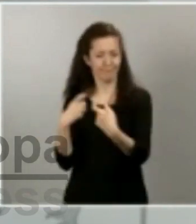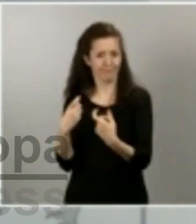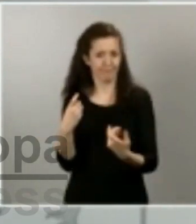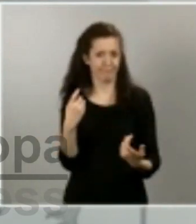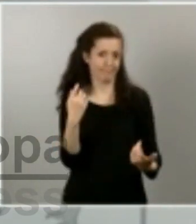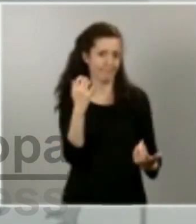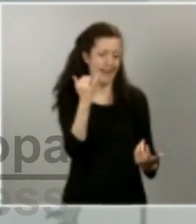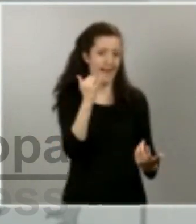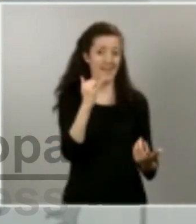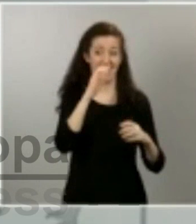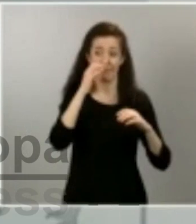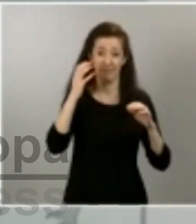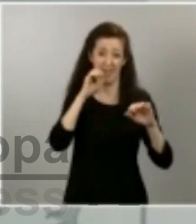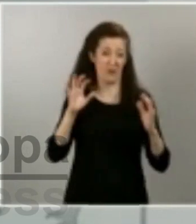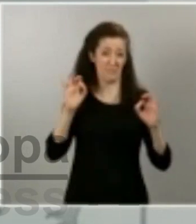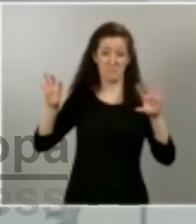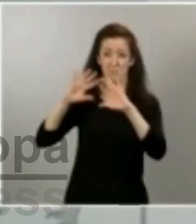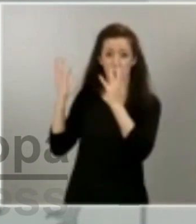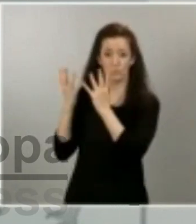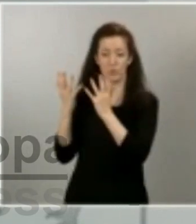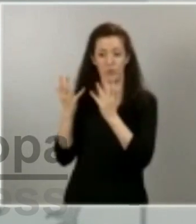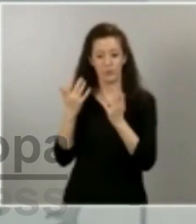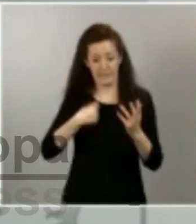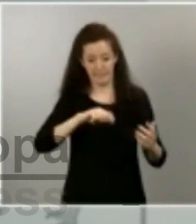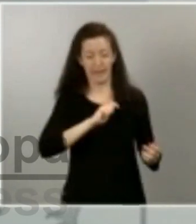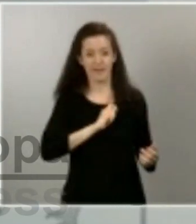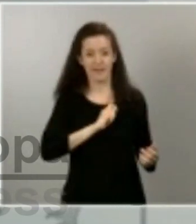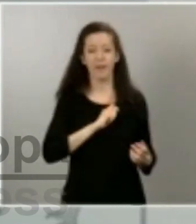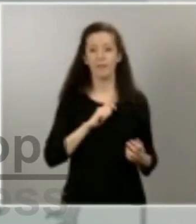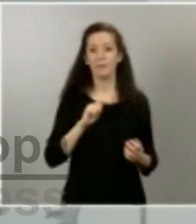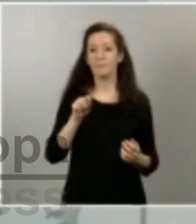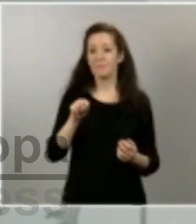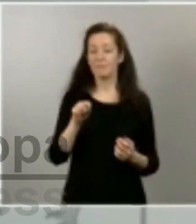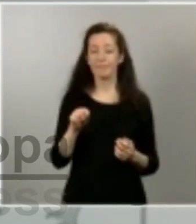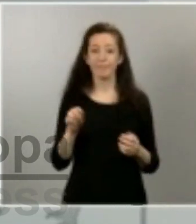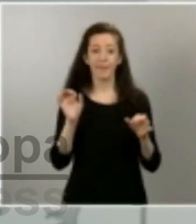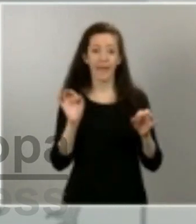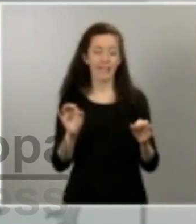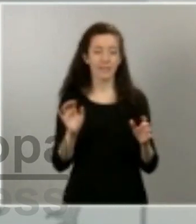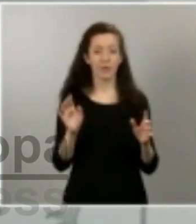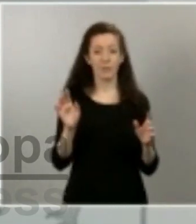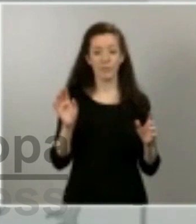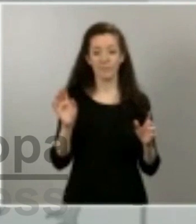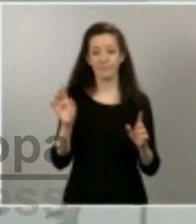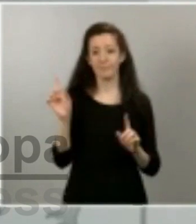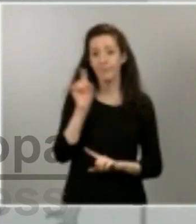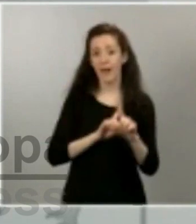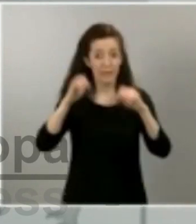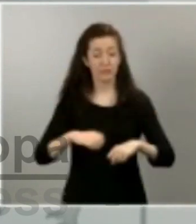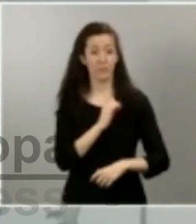en primera persona, no es un accidente ni una simple calamidad, por grave que ésta sea. Estamos viviendo algo sin